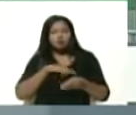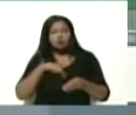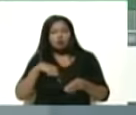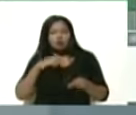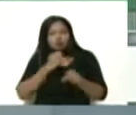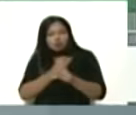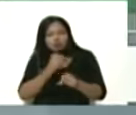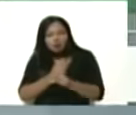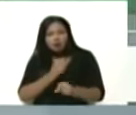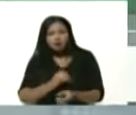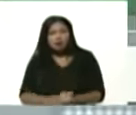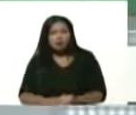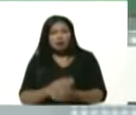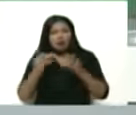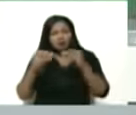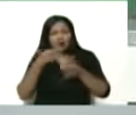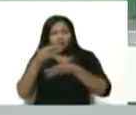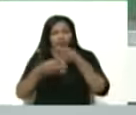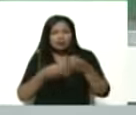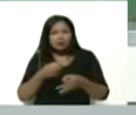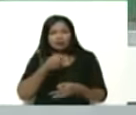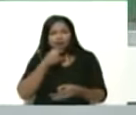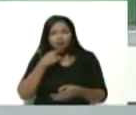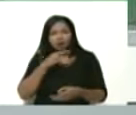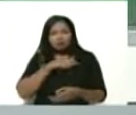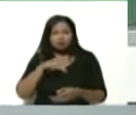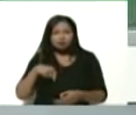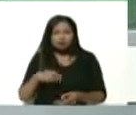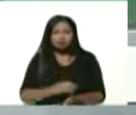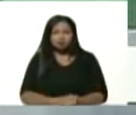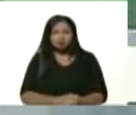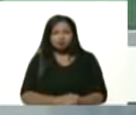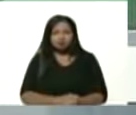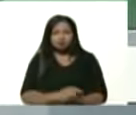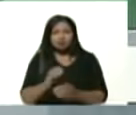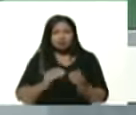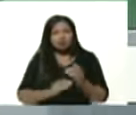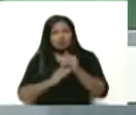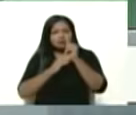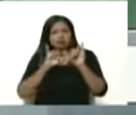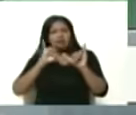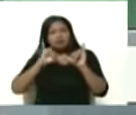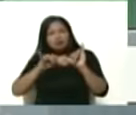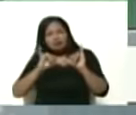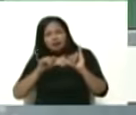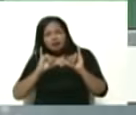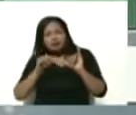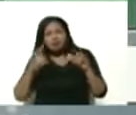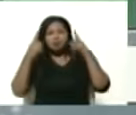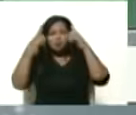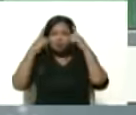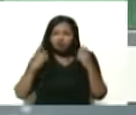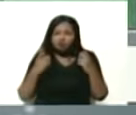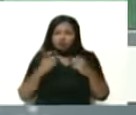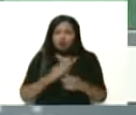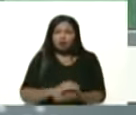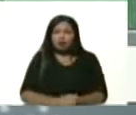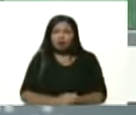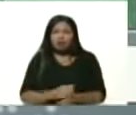hablan bonito esta clase obrera estas lideresas ingenieras profesionales